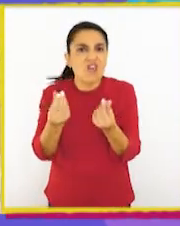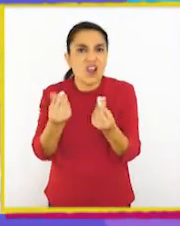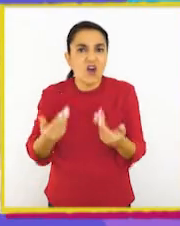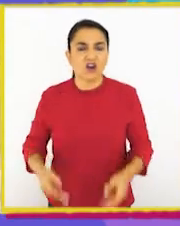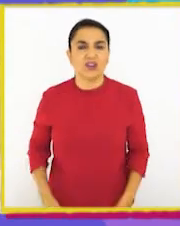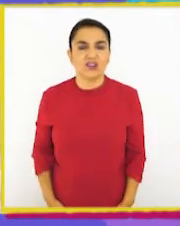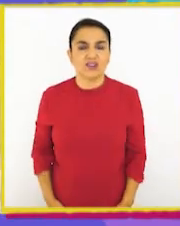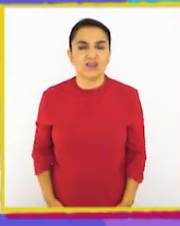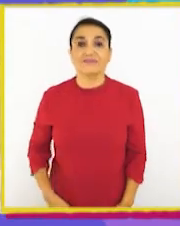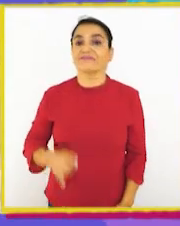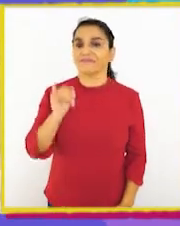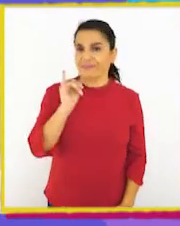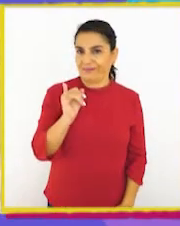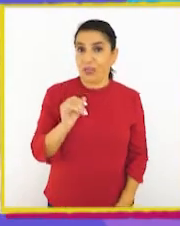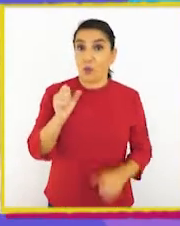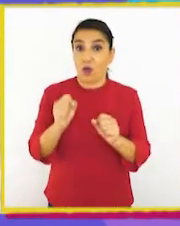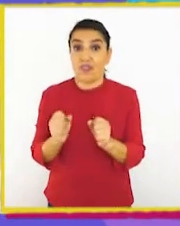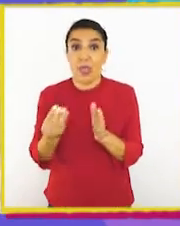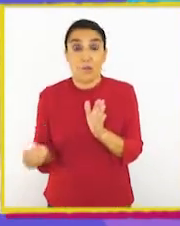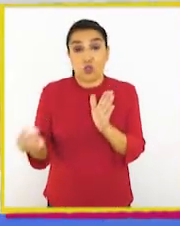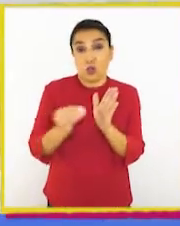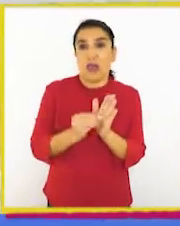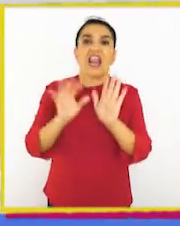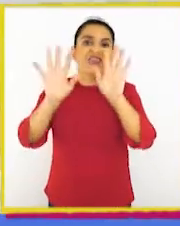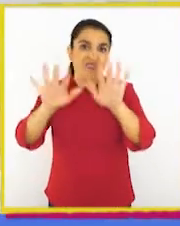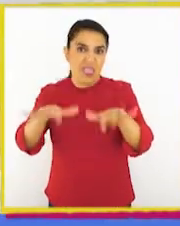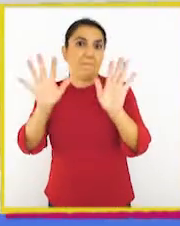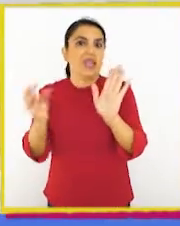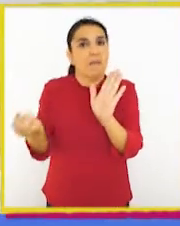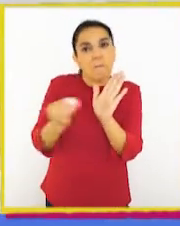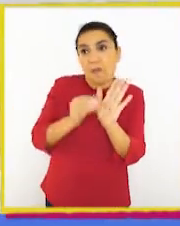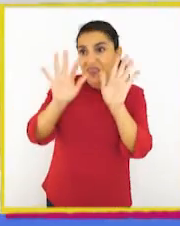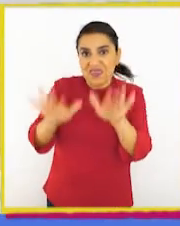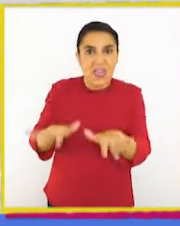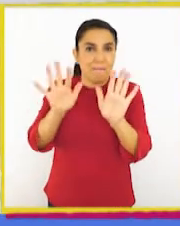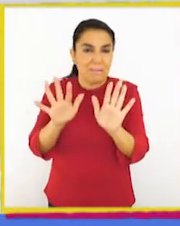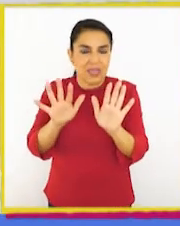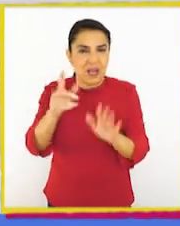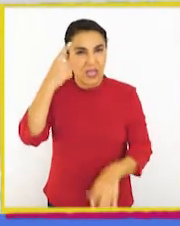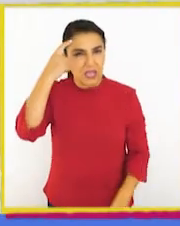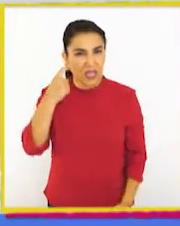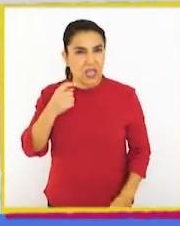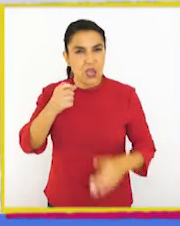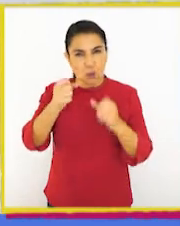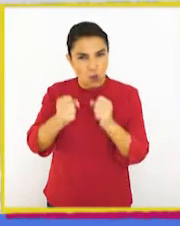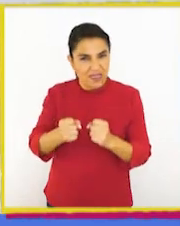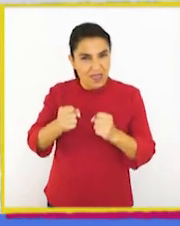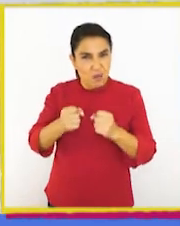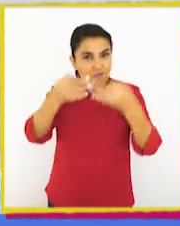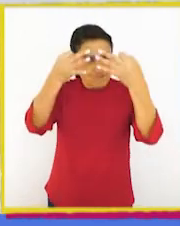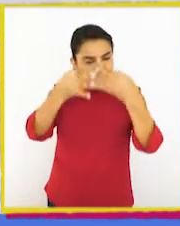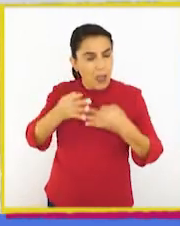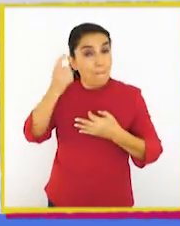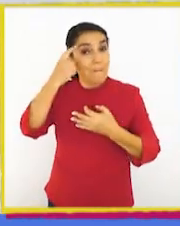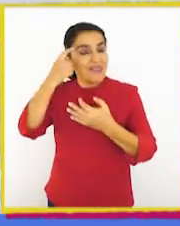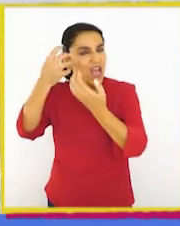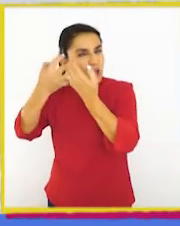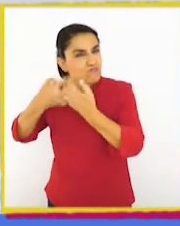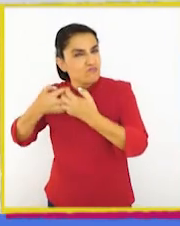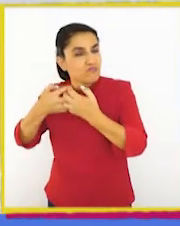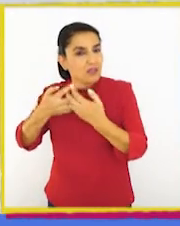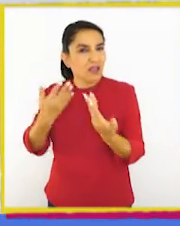zapatillas? ¡Eso! Podemos sumar 10.000 más 10.000. ¿Y creen que podemos calcularlo mentalmente?